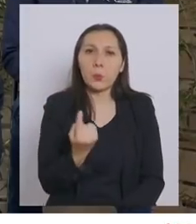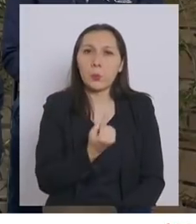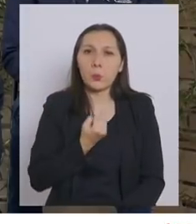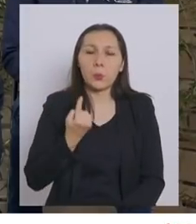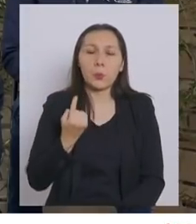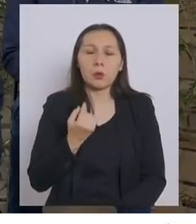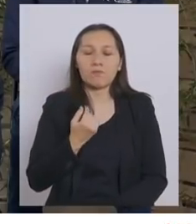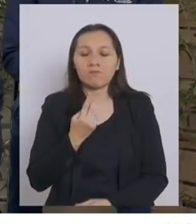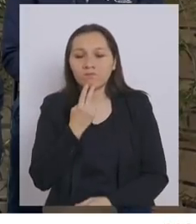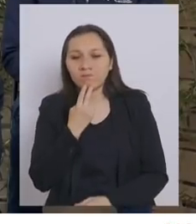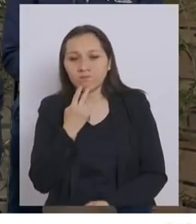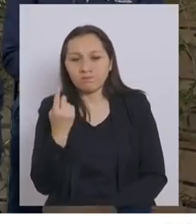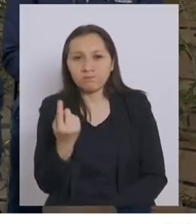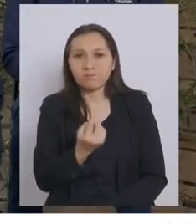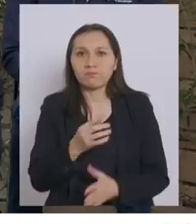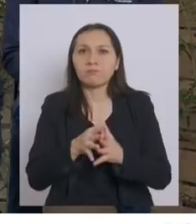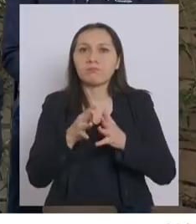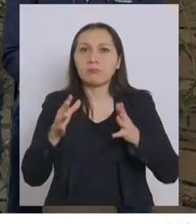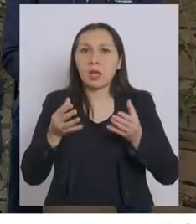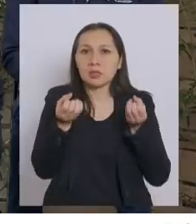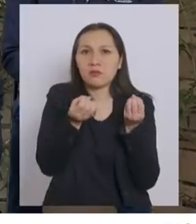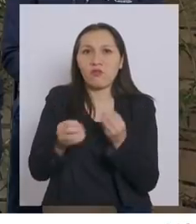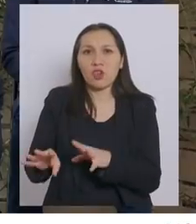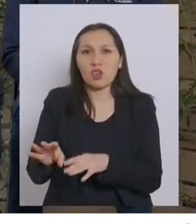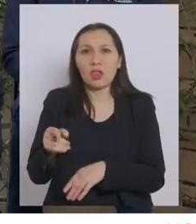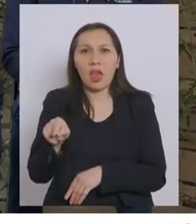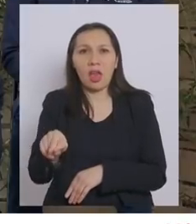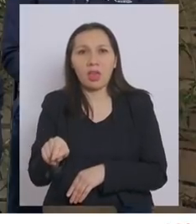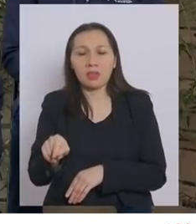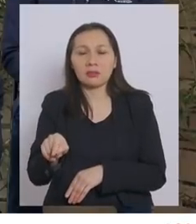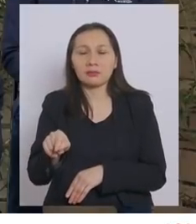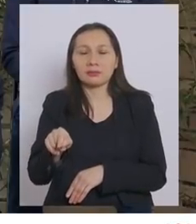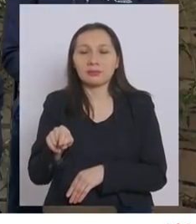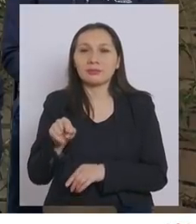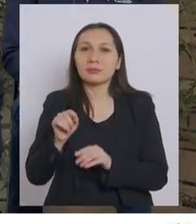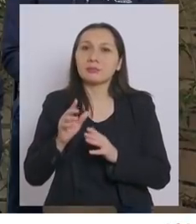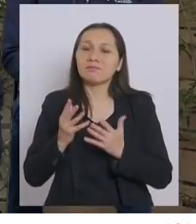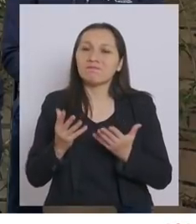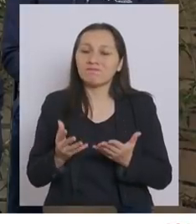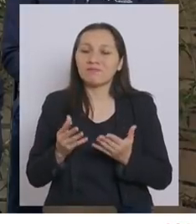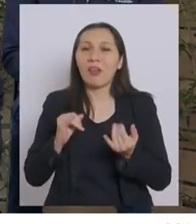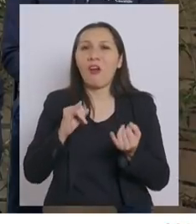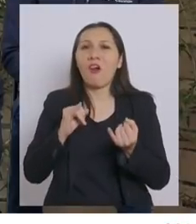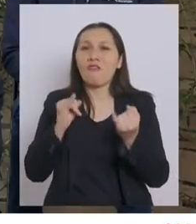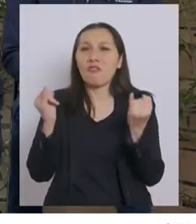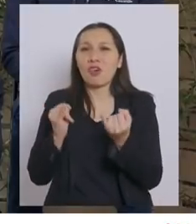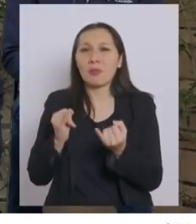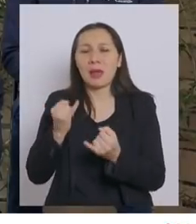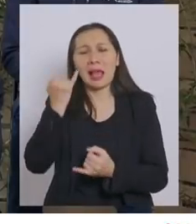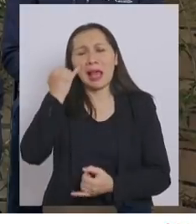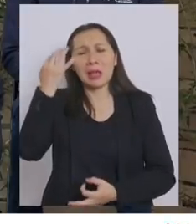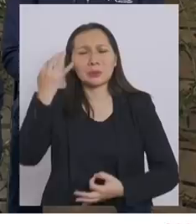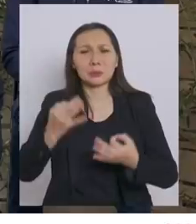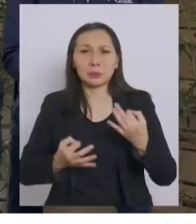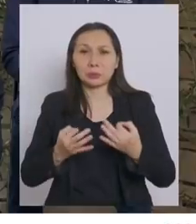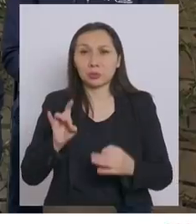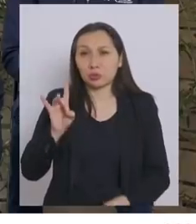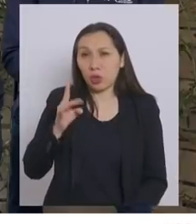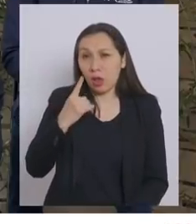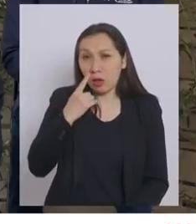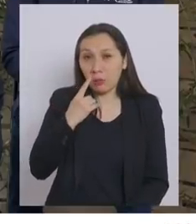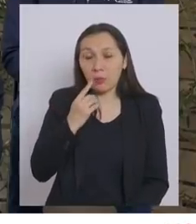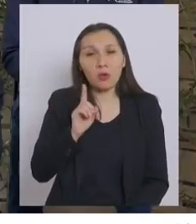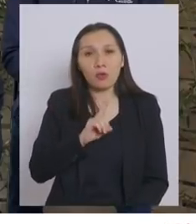de mayor soledad, de mayor abandono. Y eso es una forma de injusticia ya no solo de los hombres,